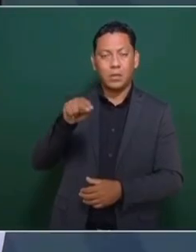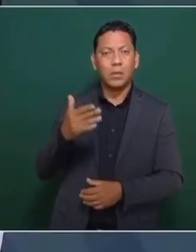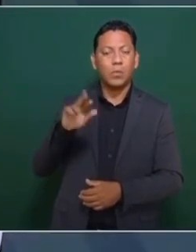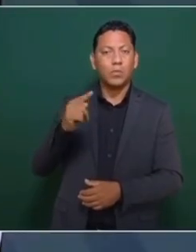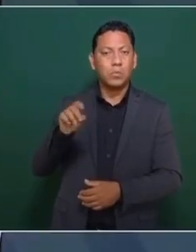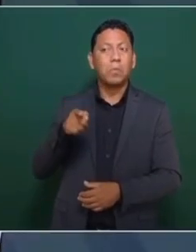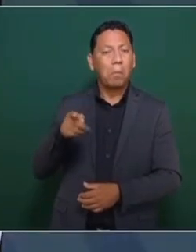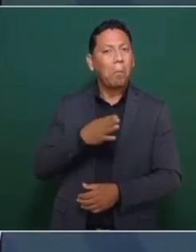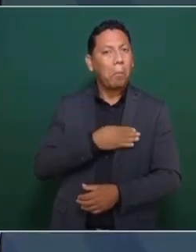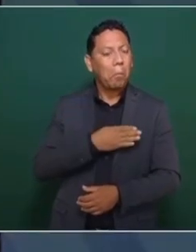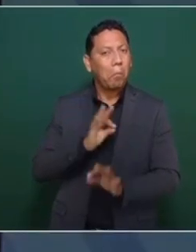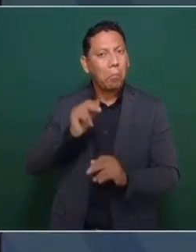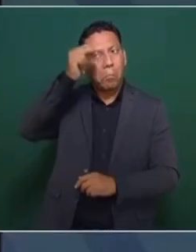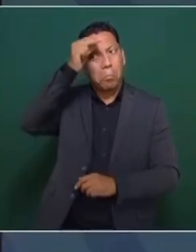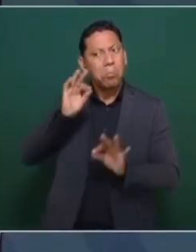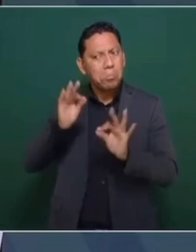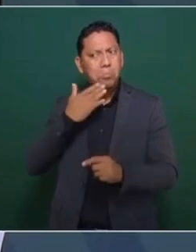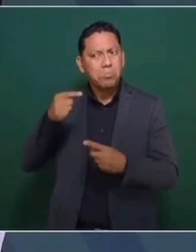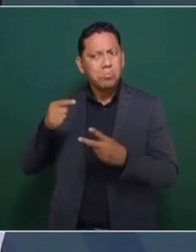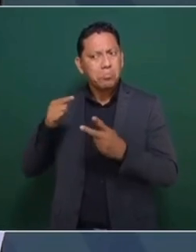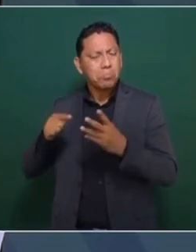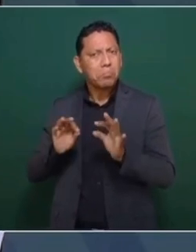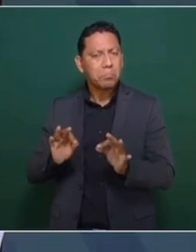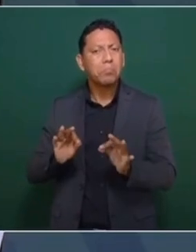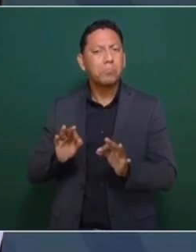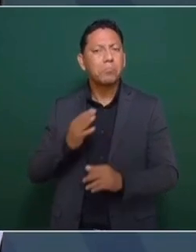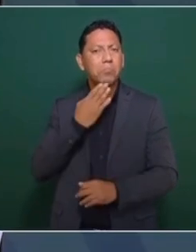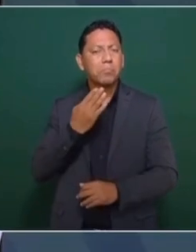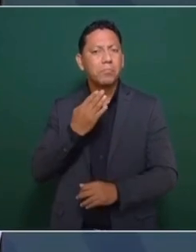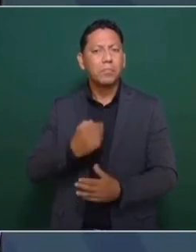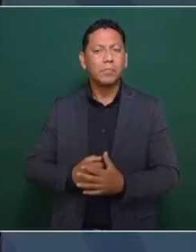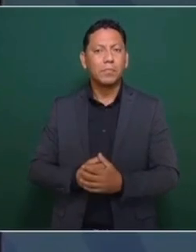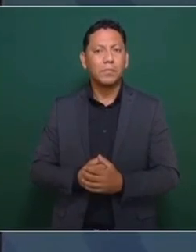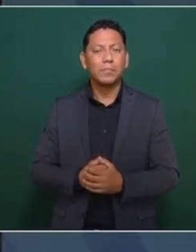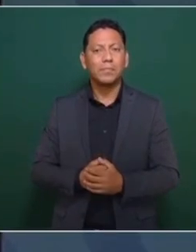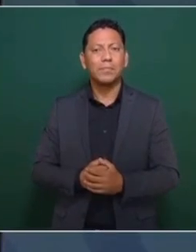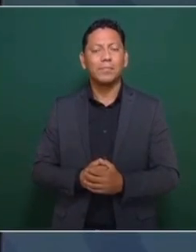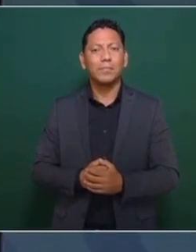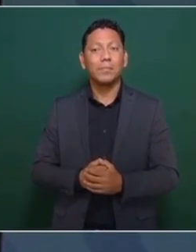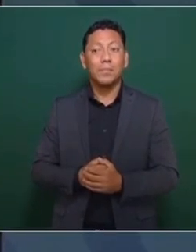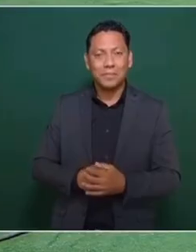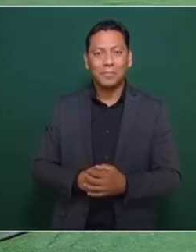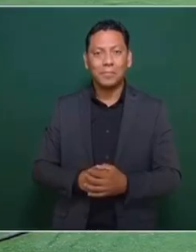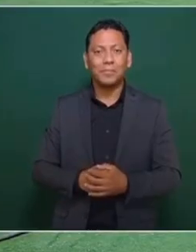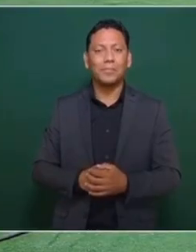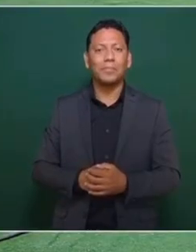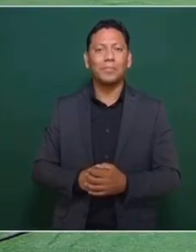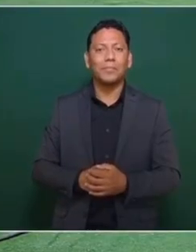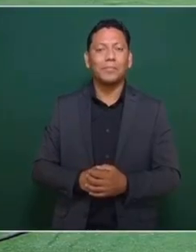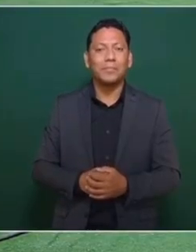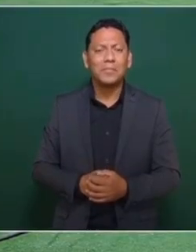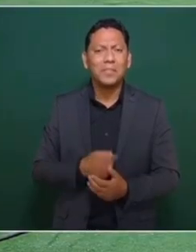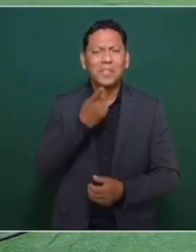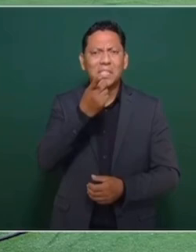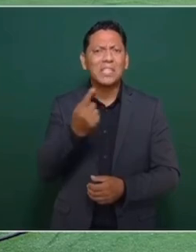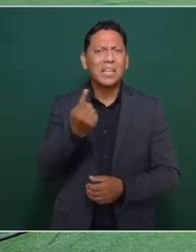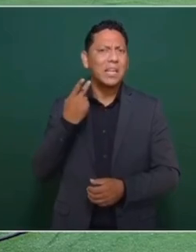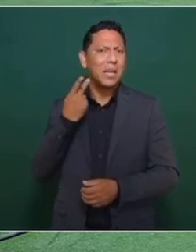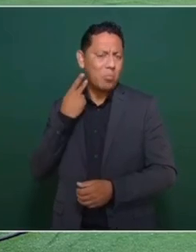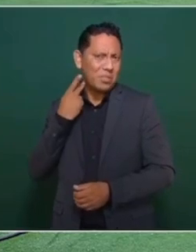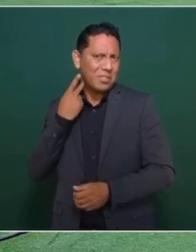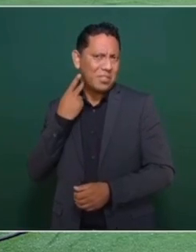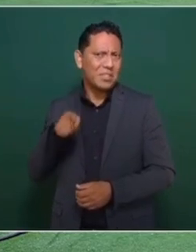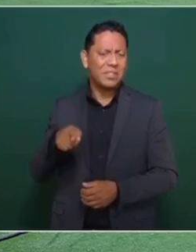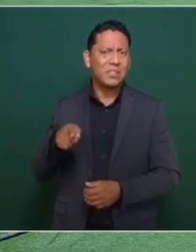modales, buenas prácticas. ¿Diez? Tiene 10. Dicen que la política